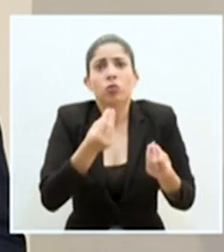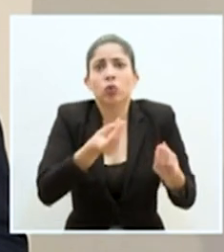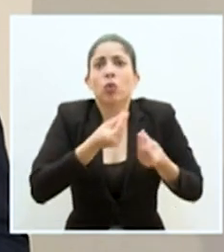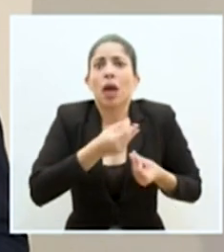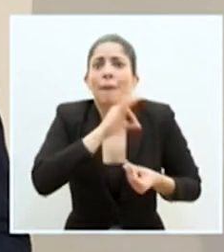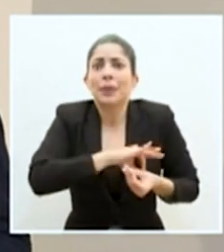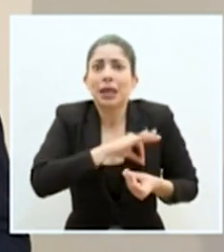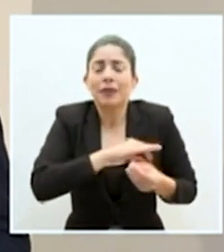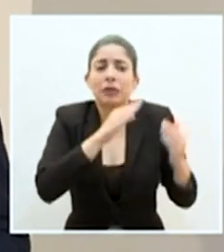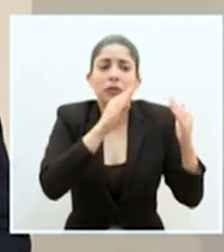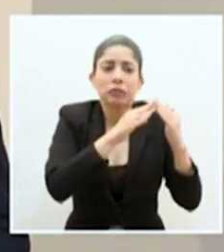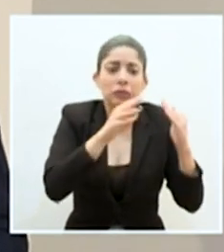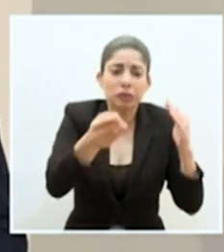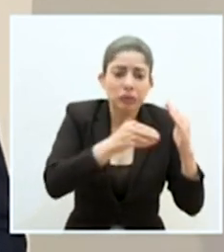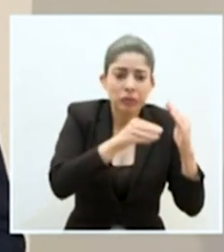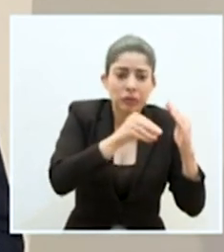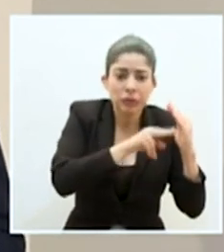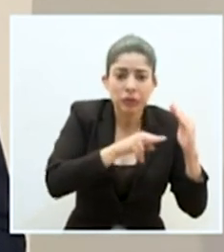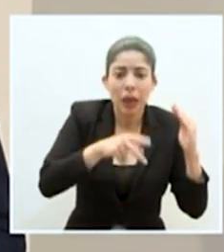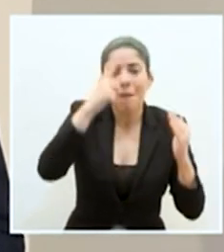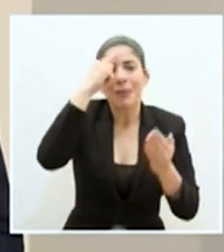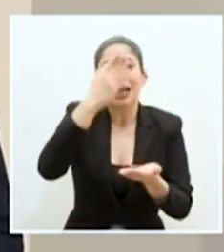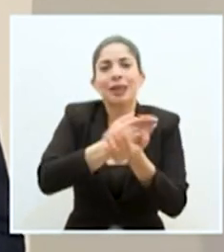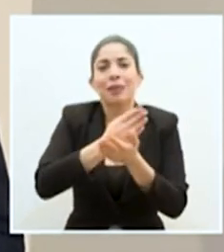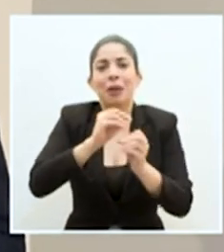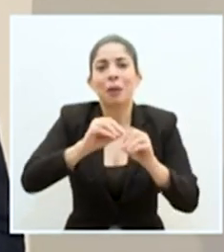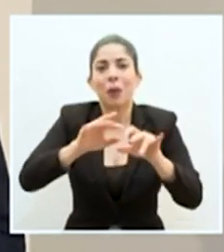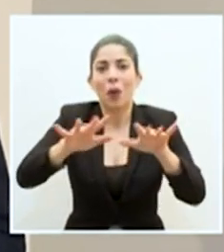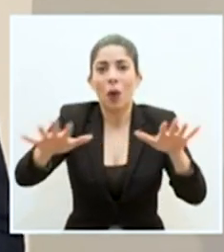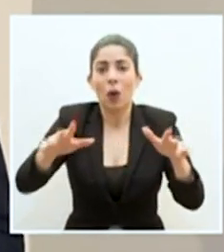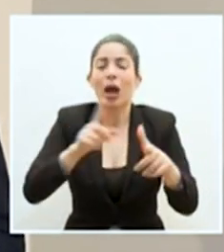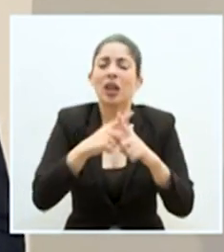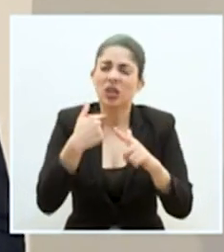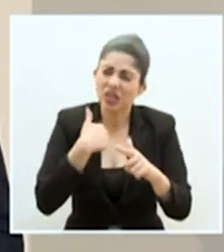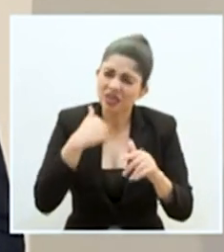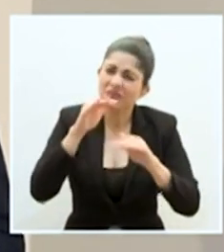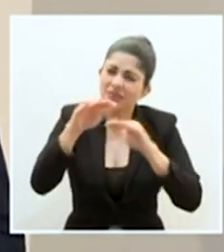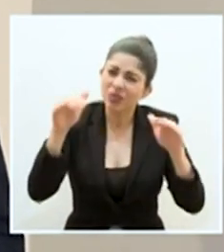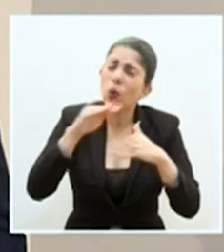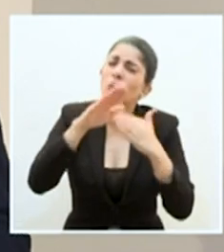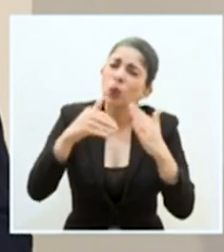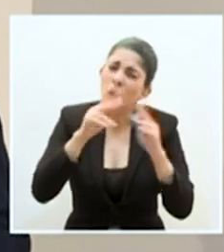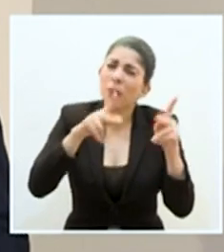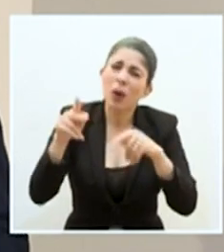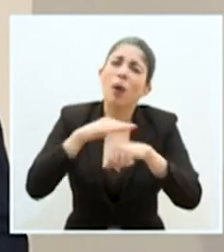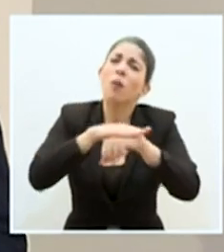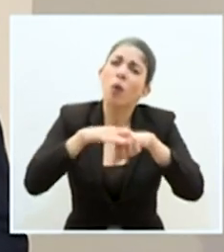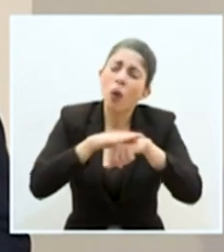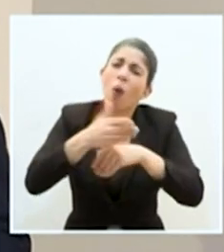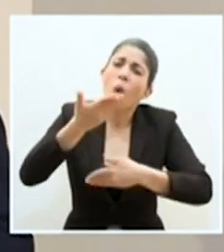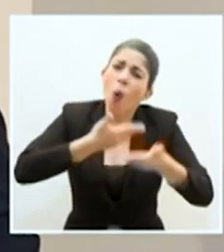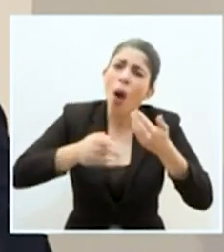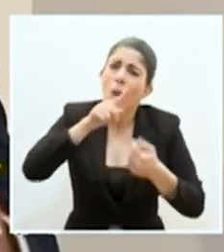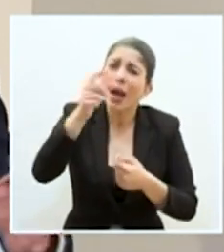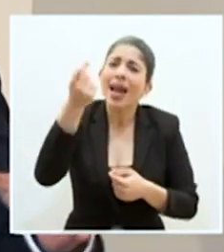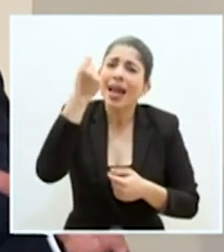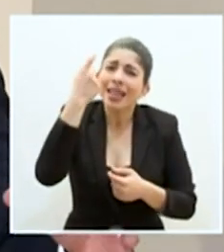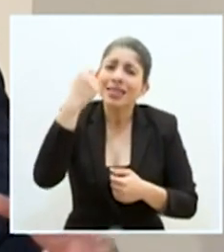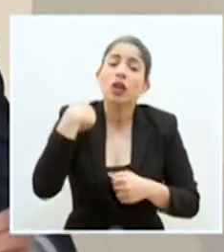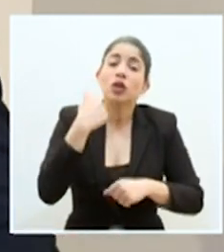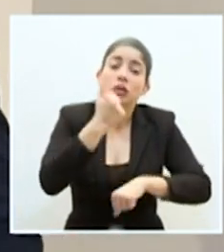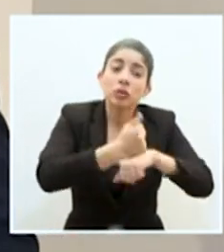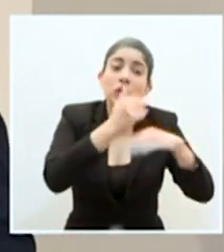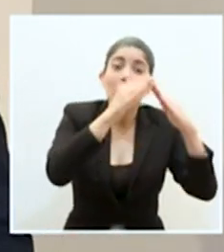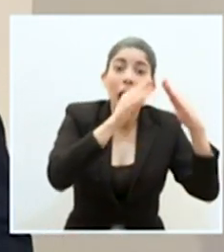cortar las posibles cadenas de transmisión y yo siempre sigo haciéndose llamado a que la población, por favor, colabore, que entienda que eso es un asunto que estamos